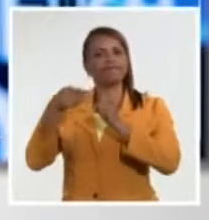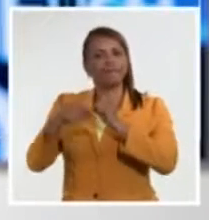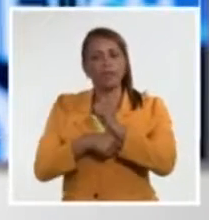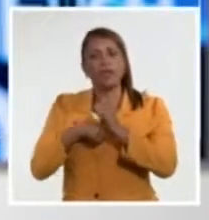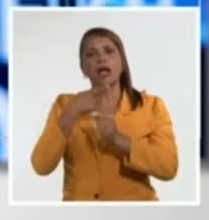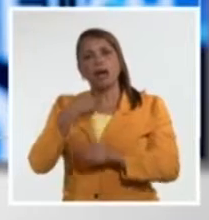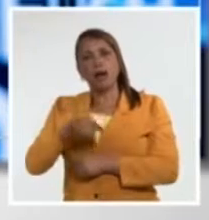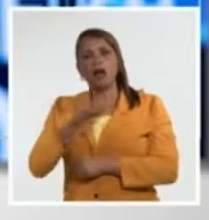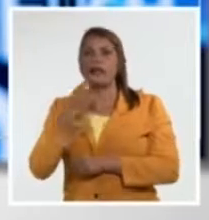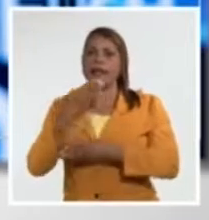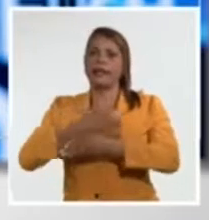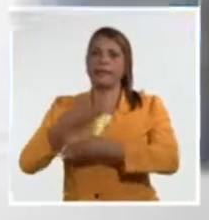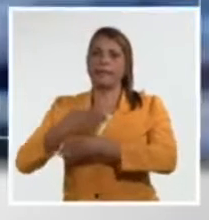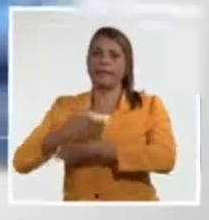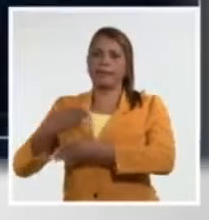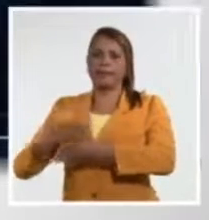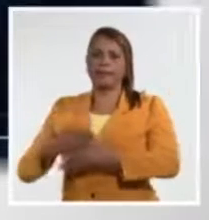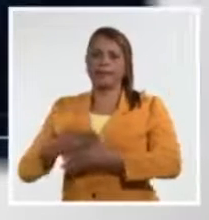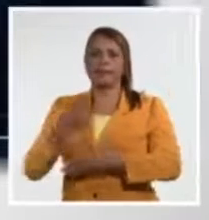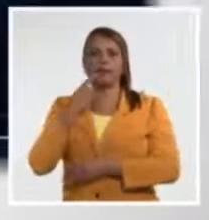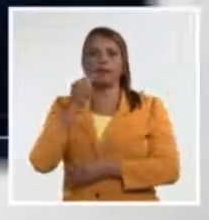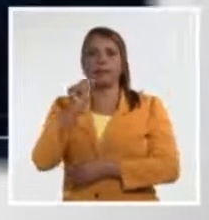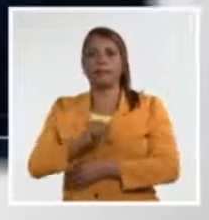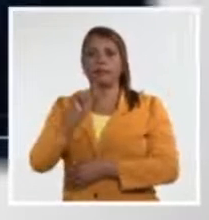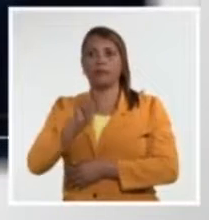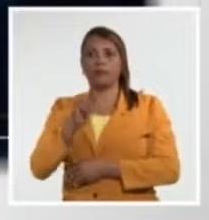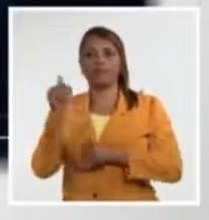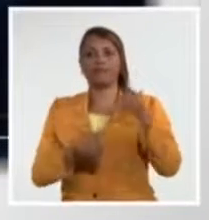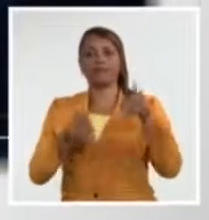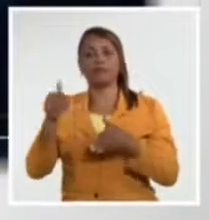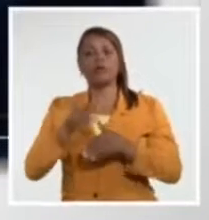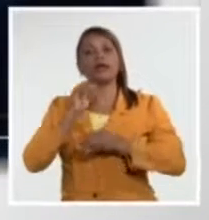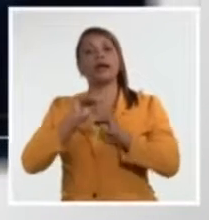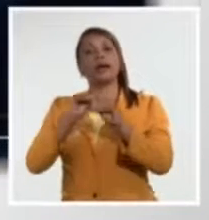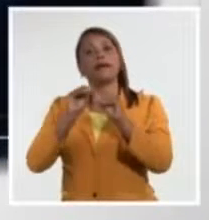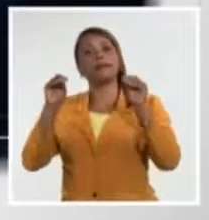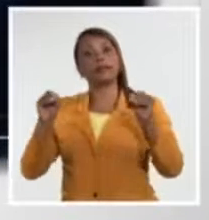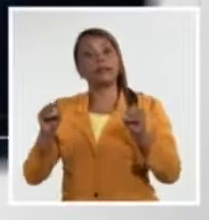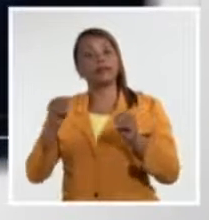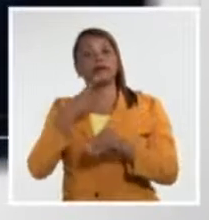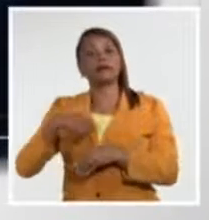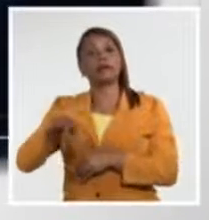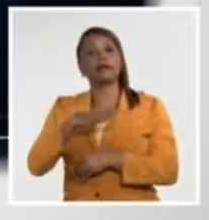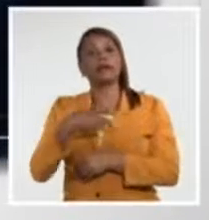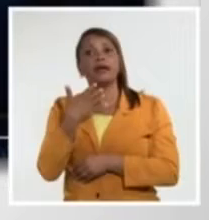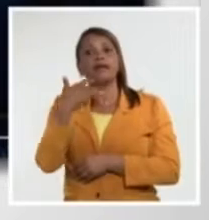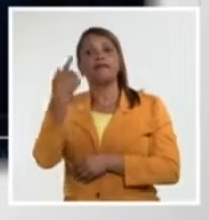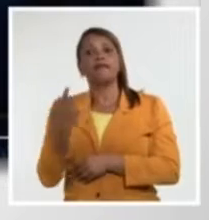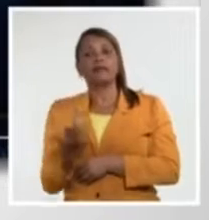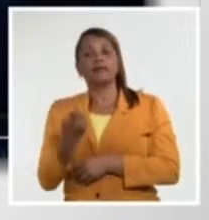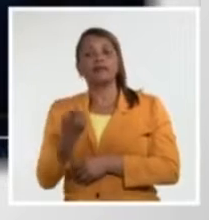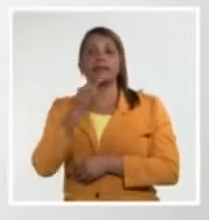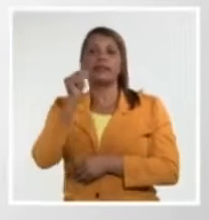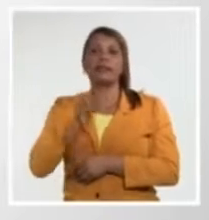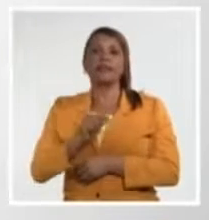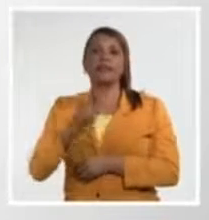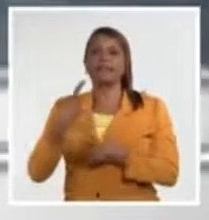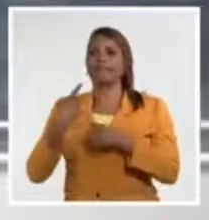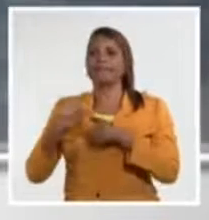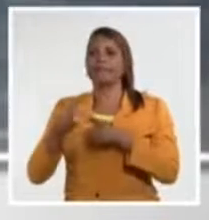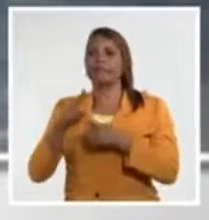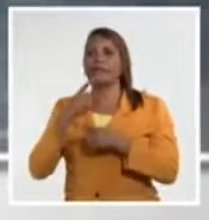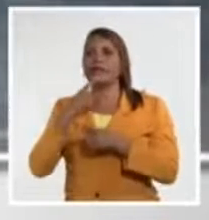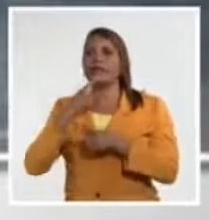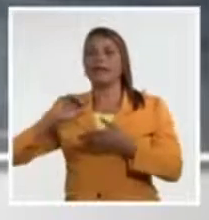resultó muy limitado. Los observadores de la COP27 advirtieron, por ejemplo, sobre la falta de posiciones radicales